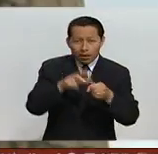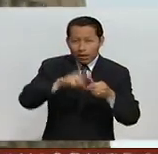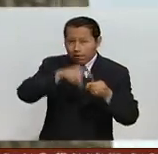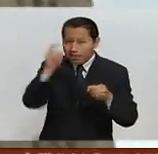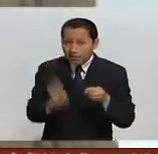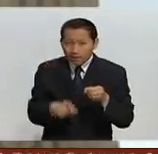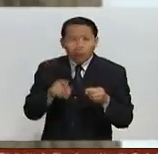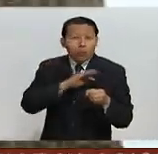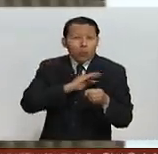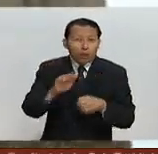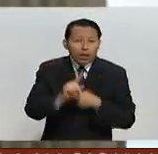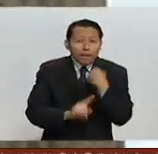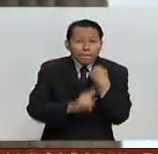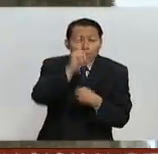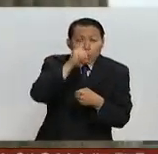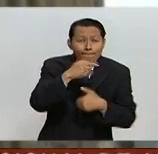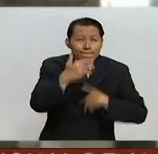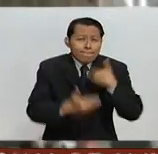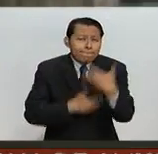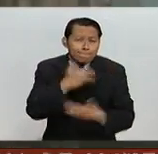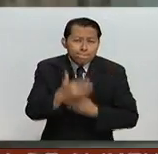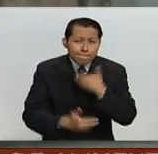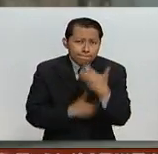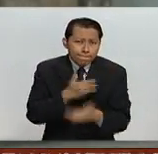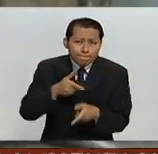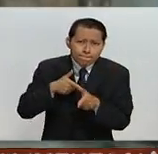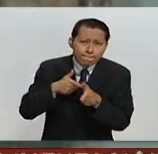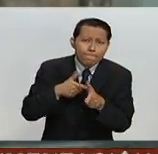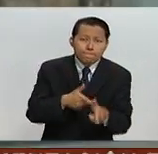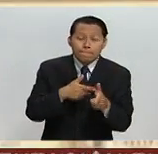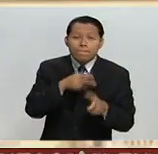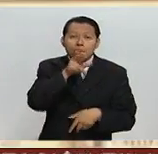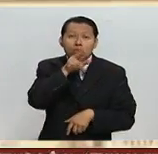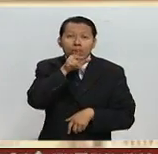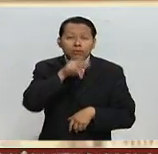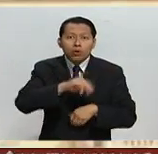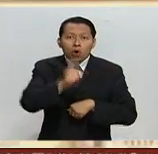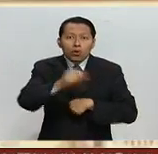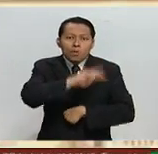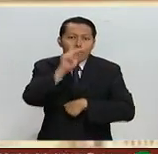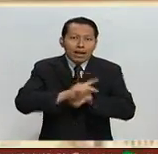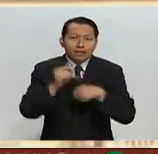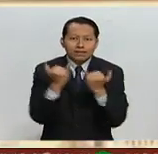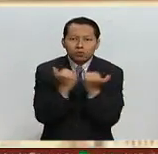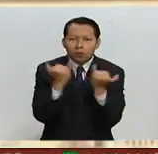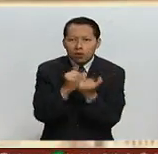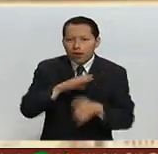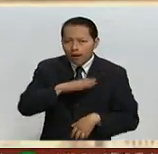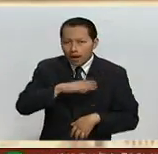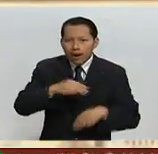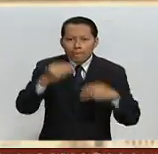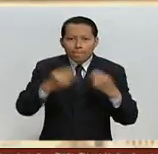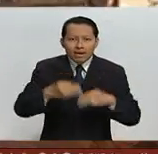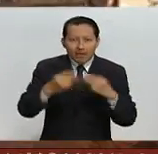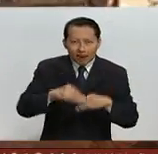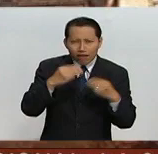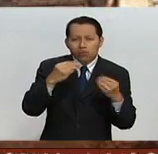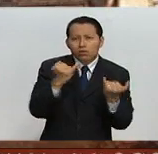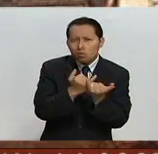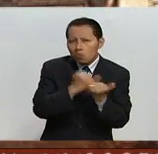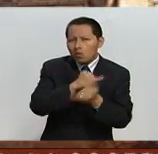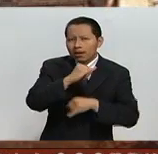dominó en otros países. Esa es la gran preocupación que hay reflejada ya en los mercados financieros